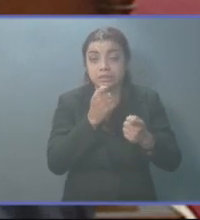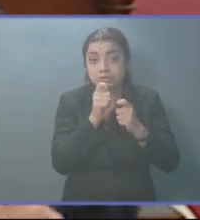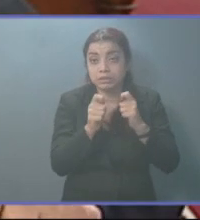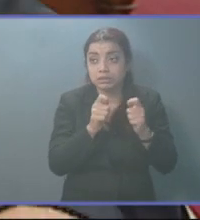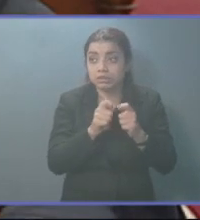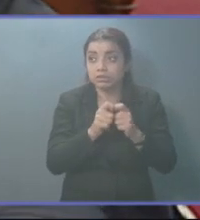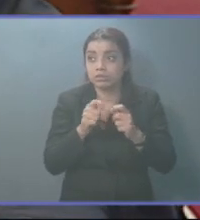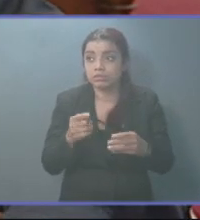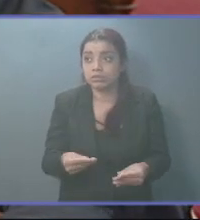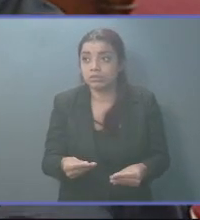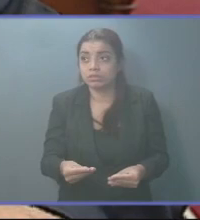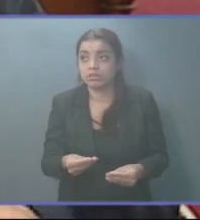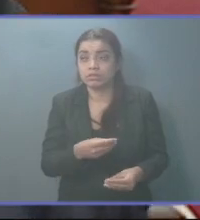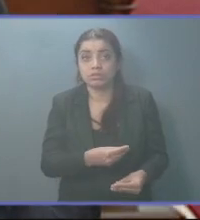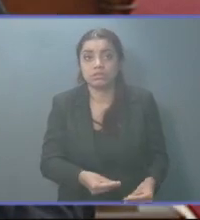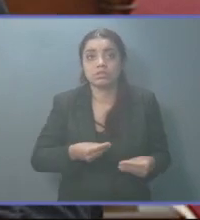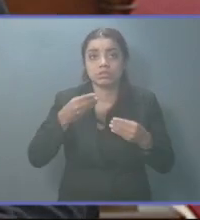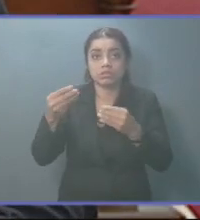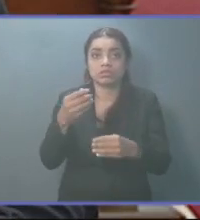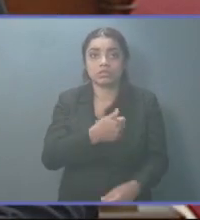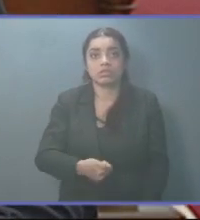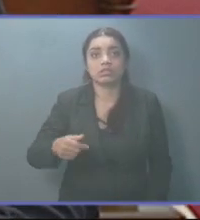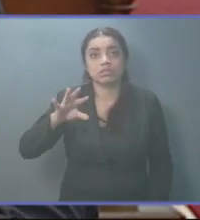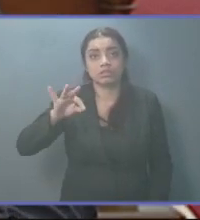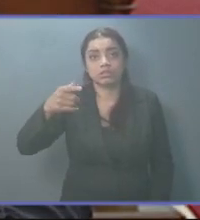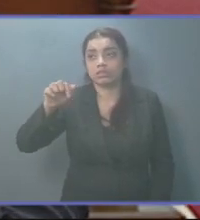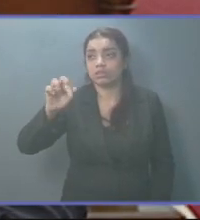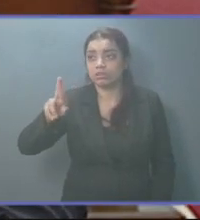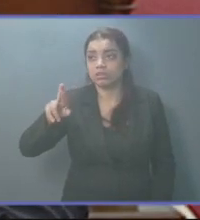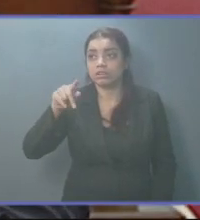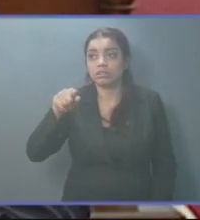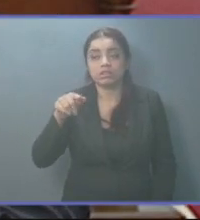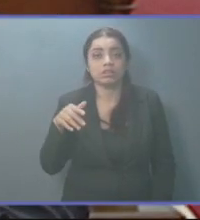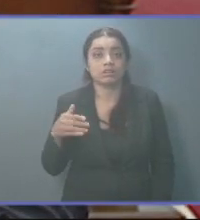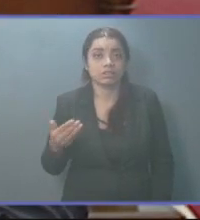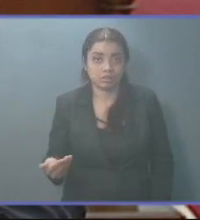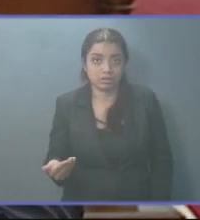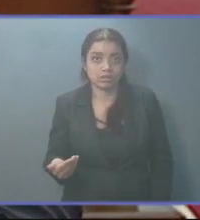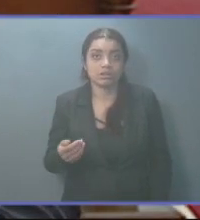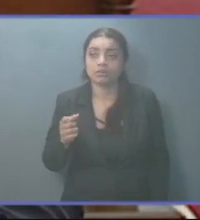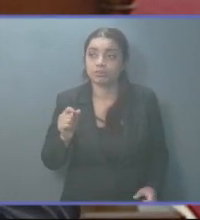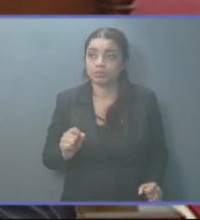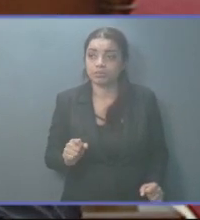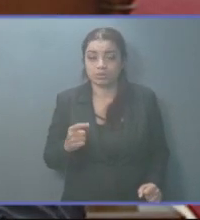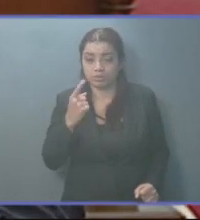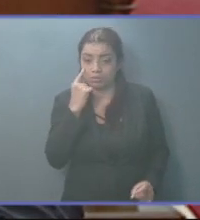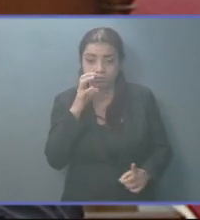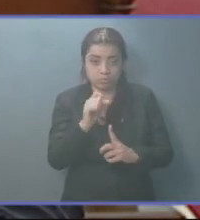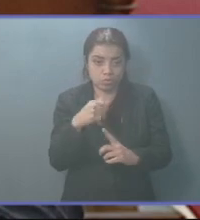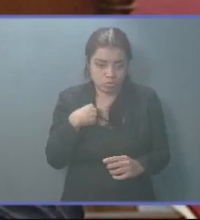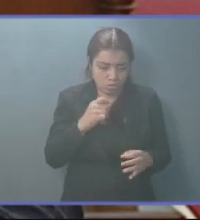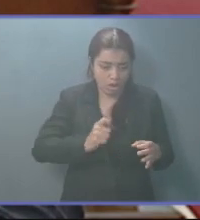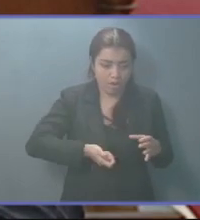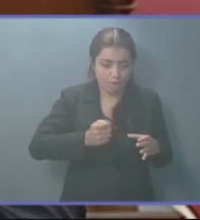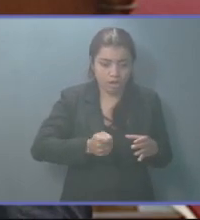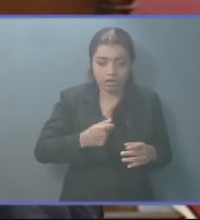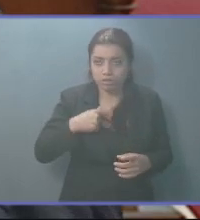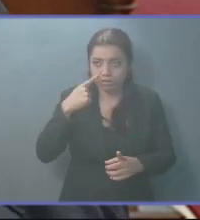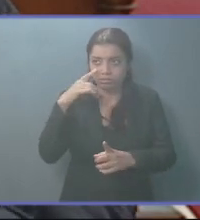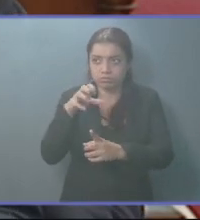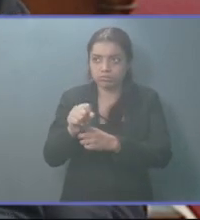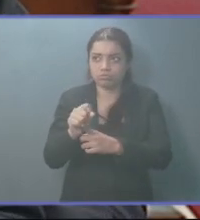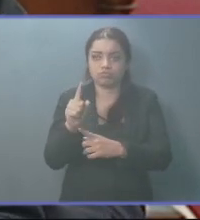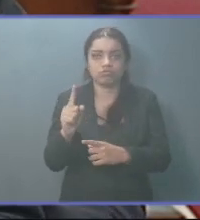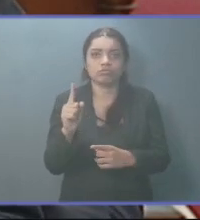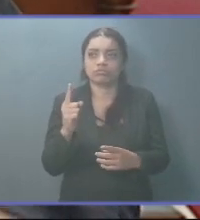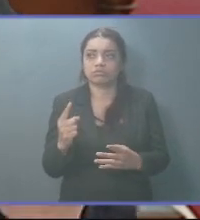de trasladarla a la Fiscalía General de la República, en virtud de que puedo percibir como abogado de la República la posible